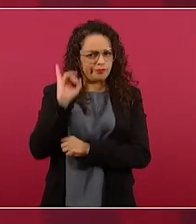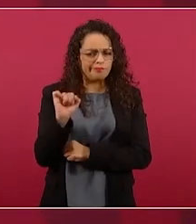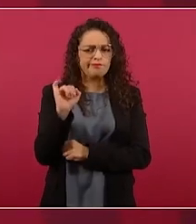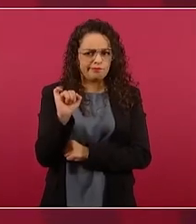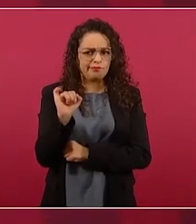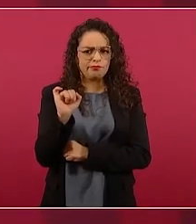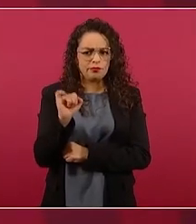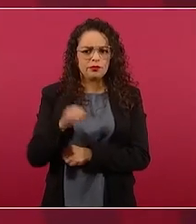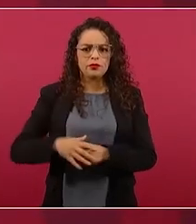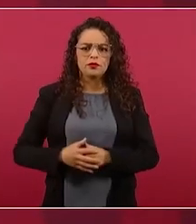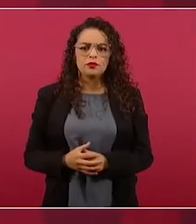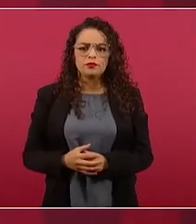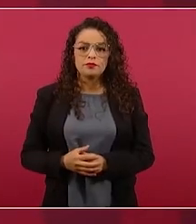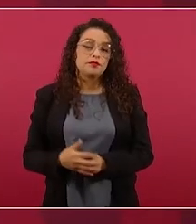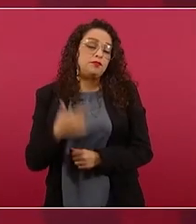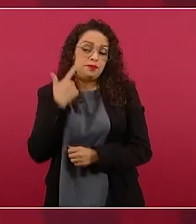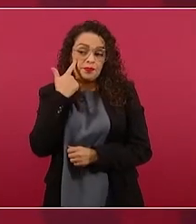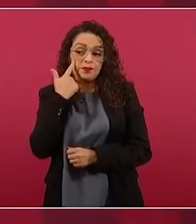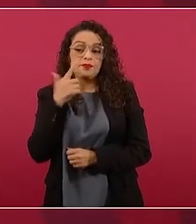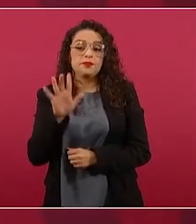vamos a ver qué actitud